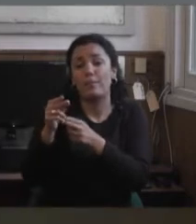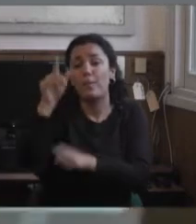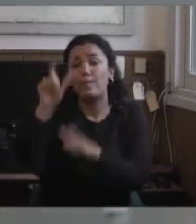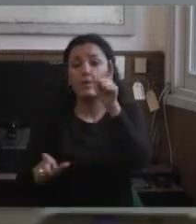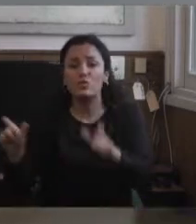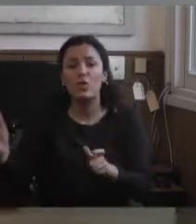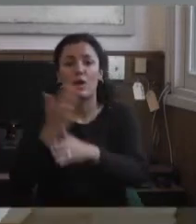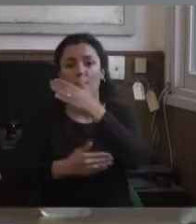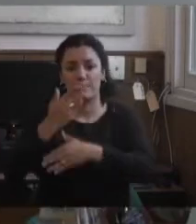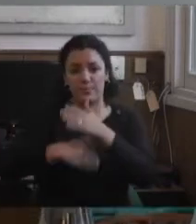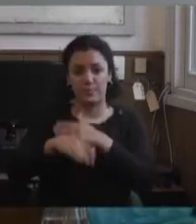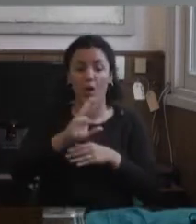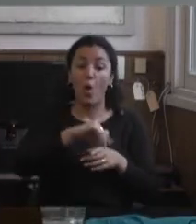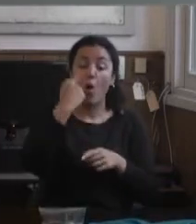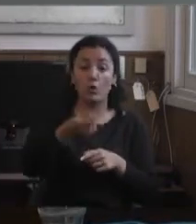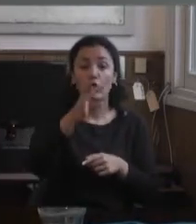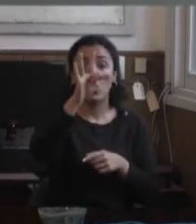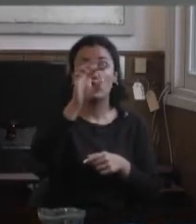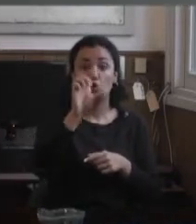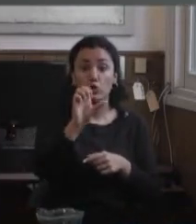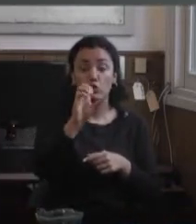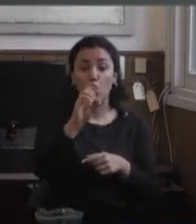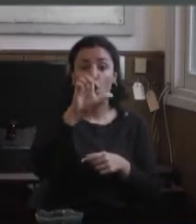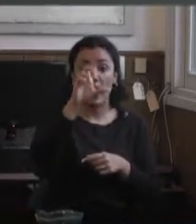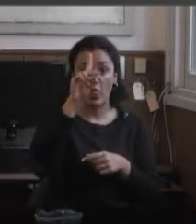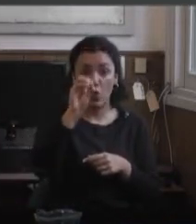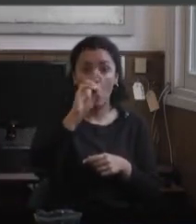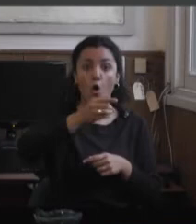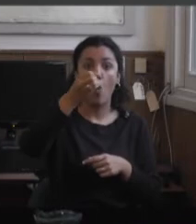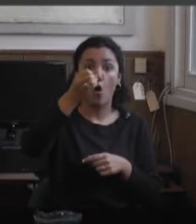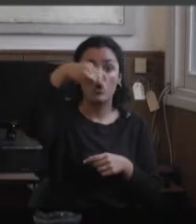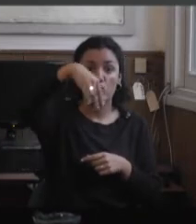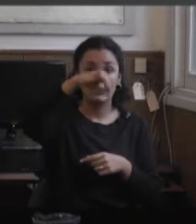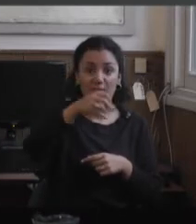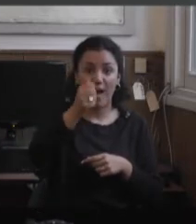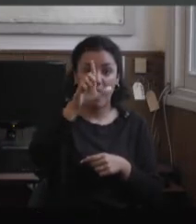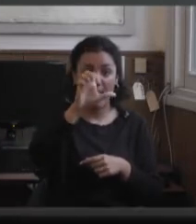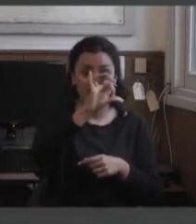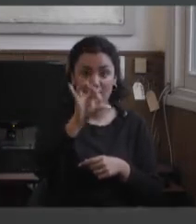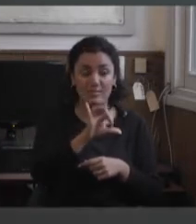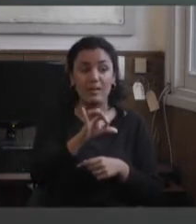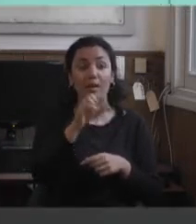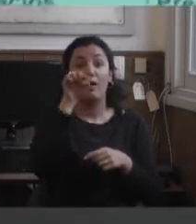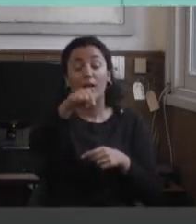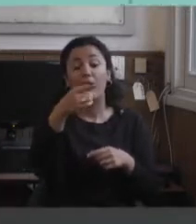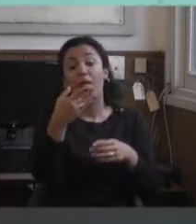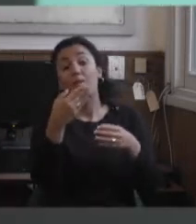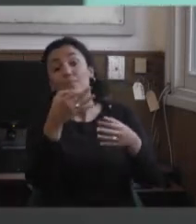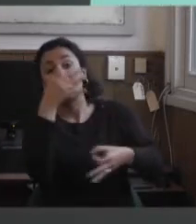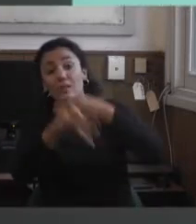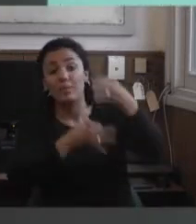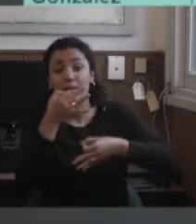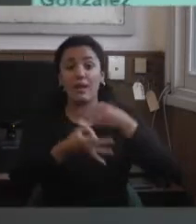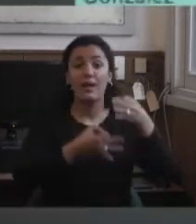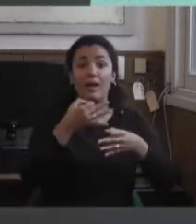Toledo González, que viene del campo de la educación, que ellos hablaban de la era de las instituciones, de la educación especial. Y yo ahí hago mención